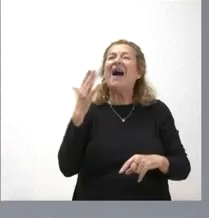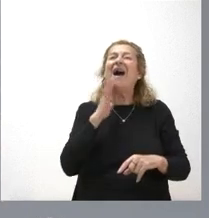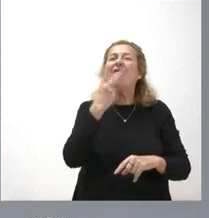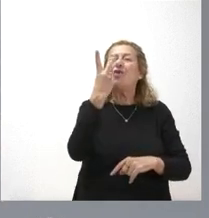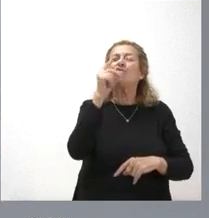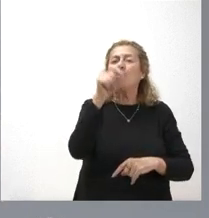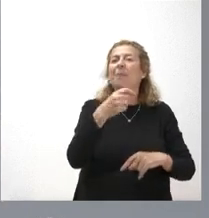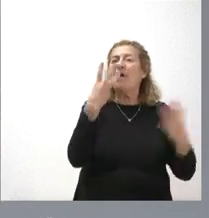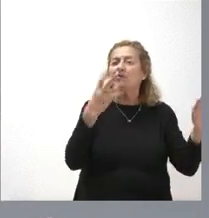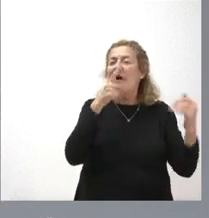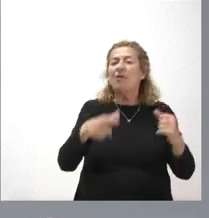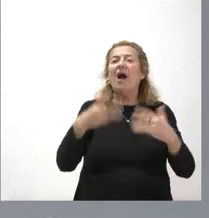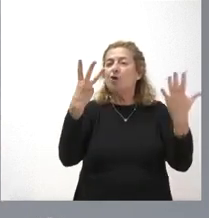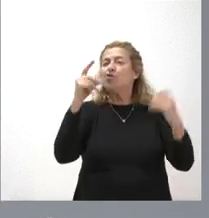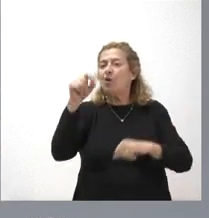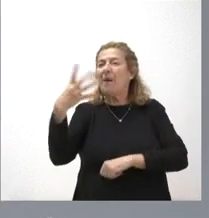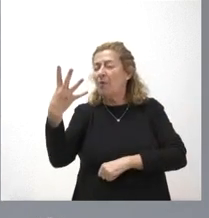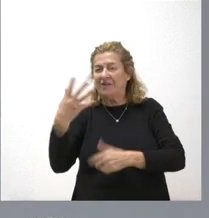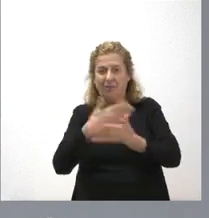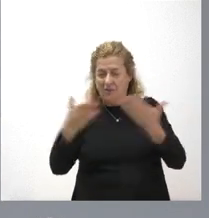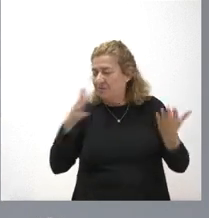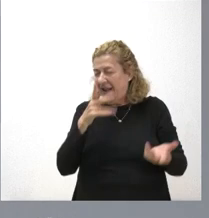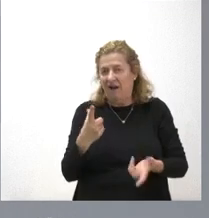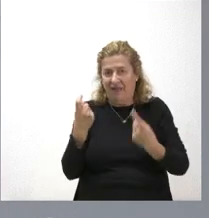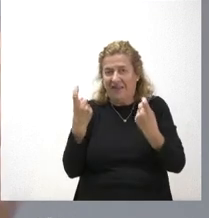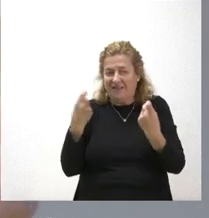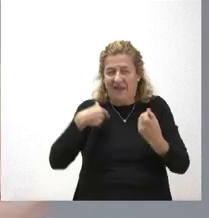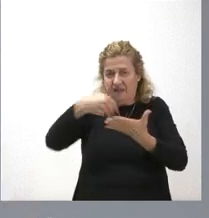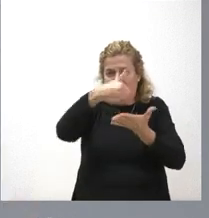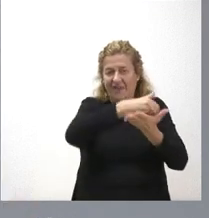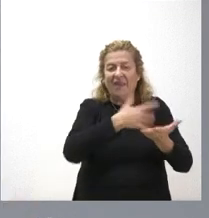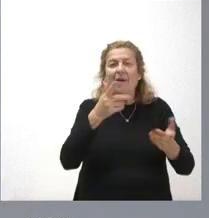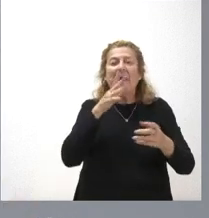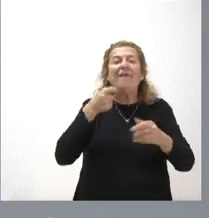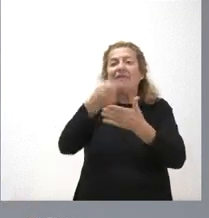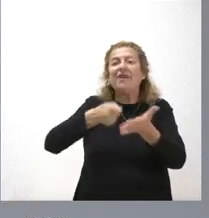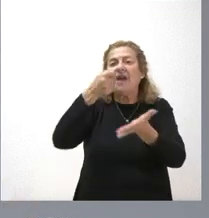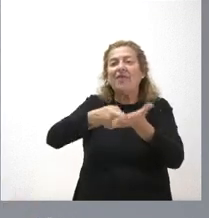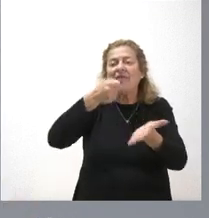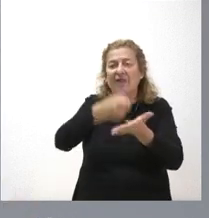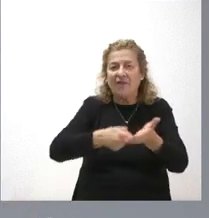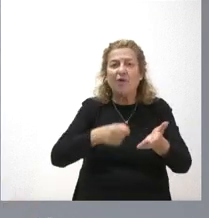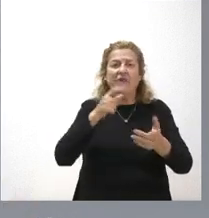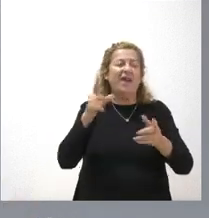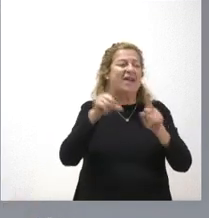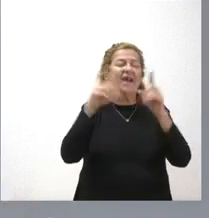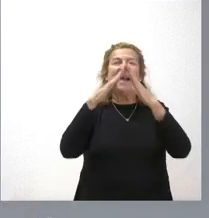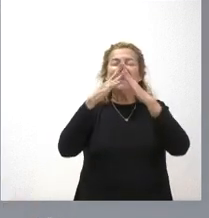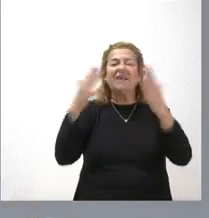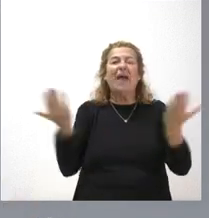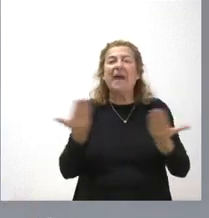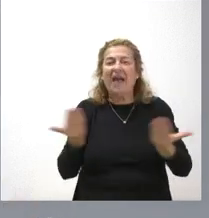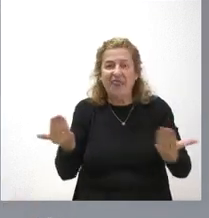,4 millones de euros para responder a la necesidad sobre todo de financiación de plazas de emergencia de casas de emergencia